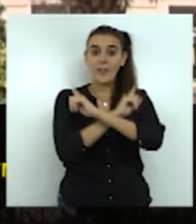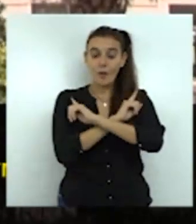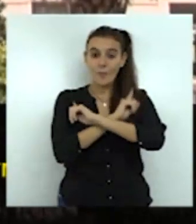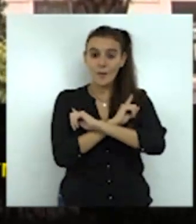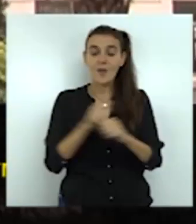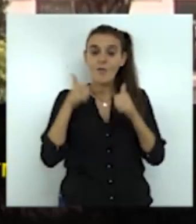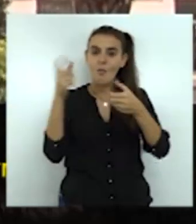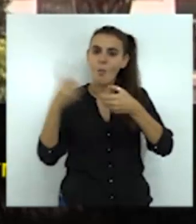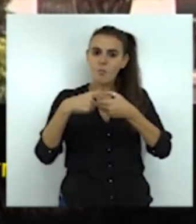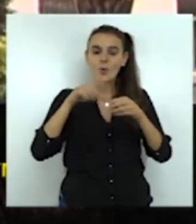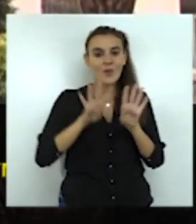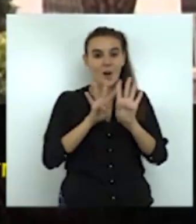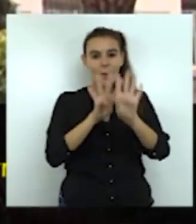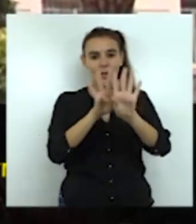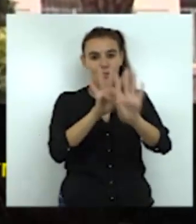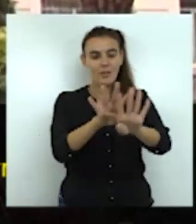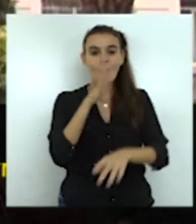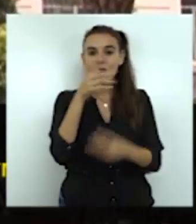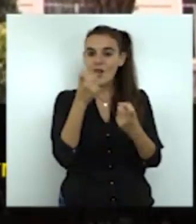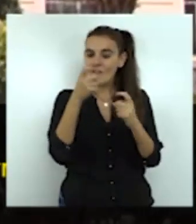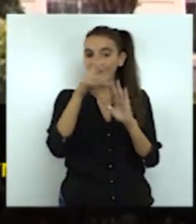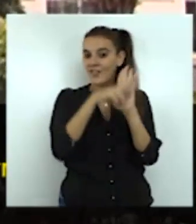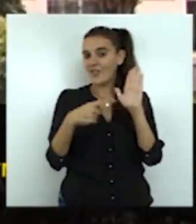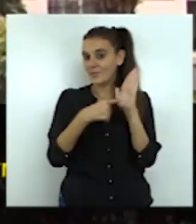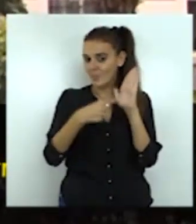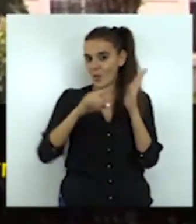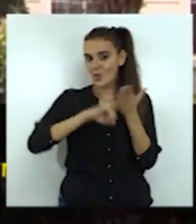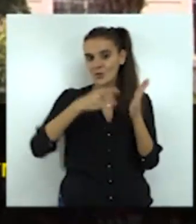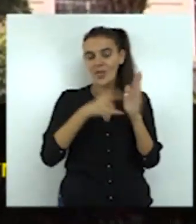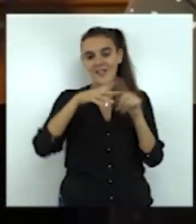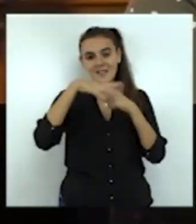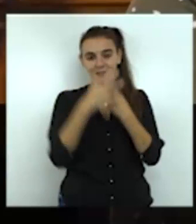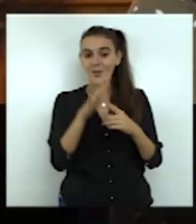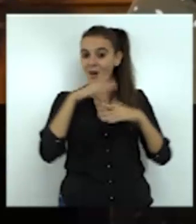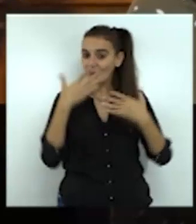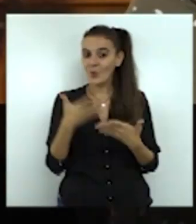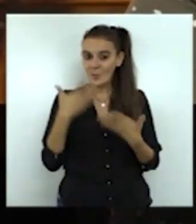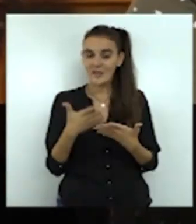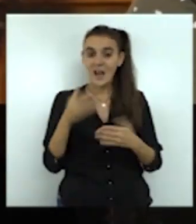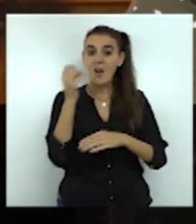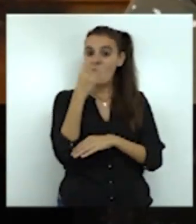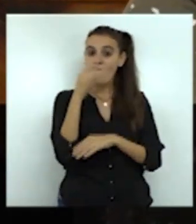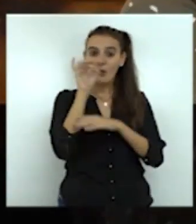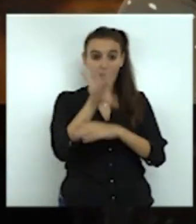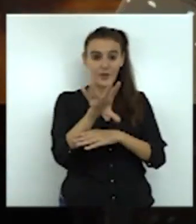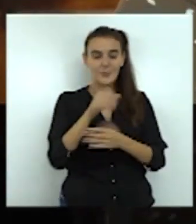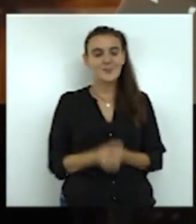movilización dada la falta de medidas que solucionen la situación en la que se encuentra Correos. La situación que tiene Correos,